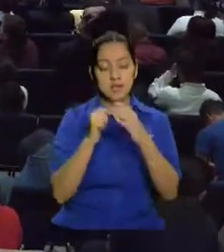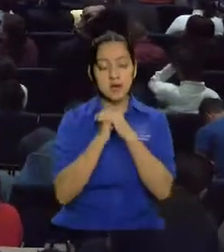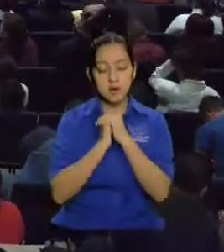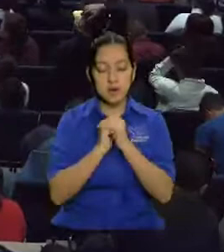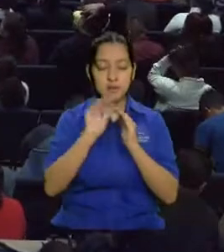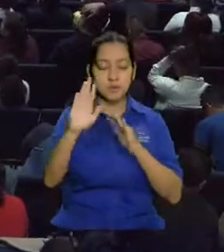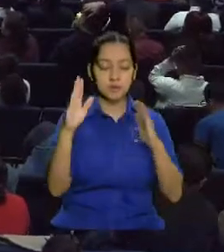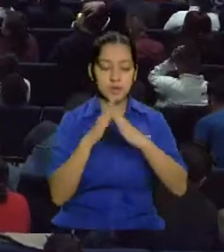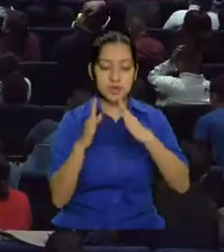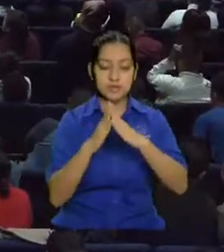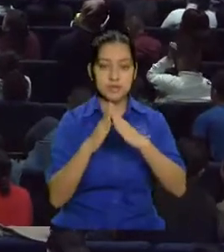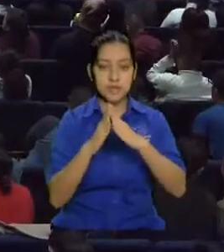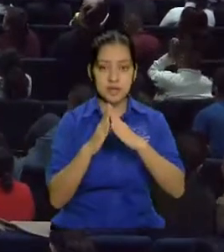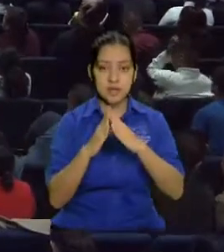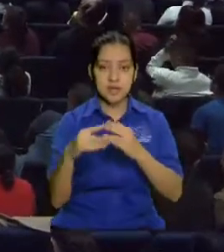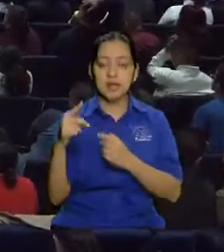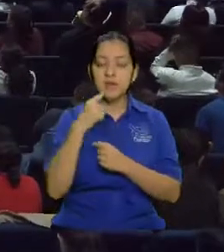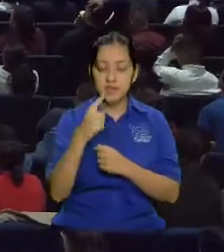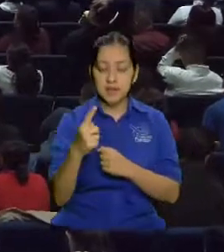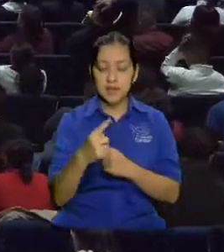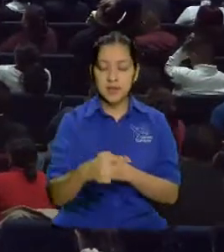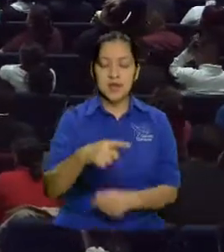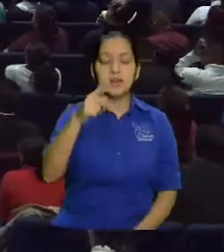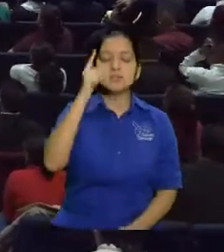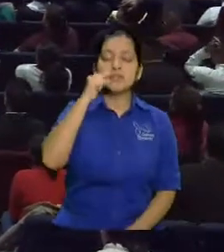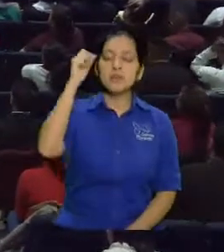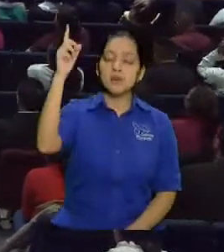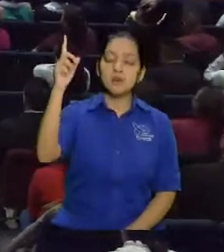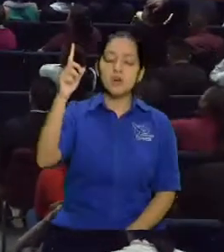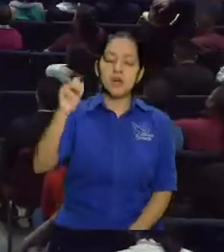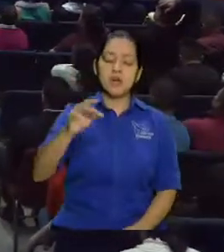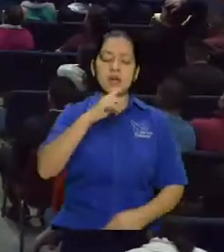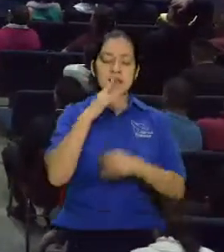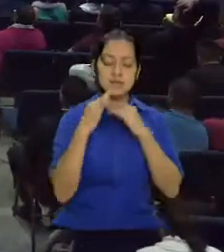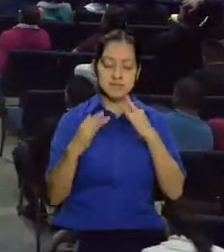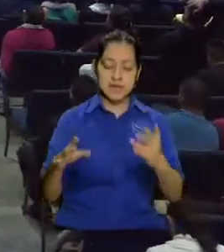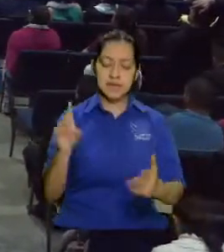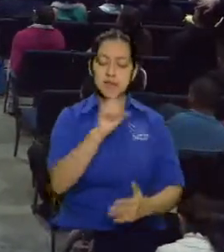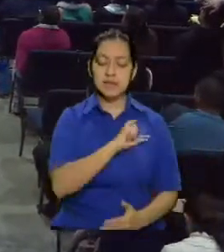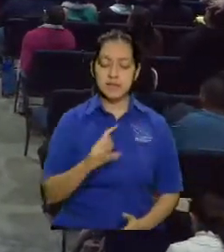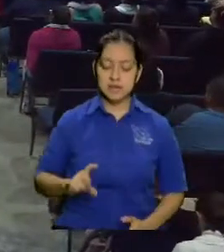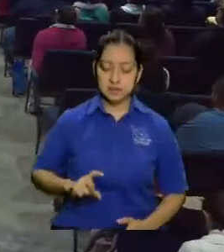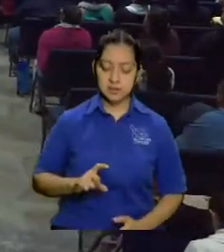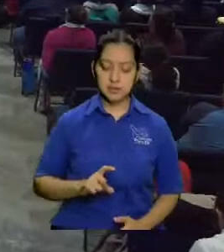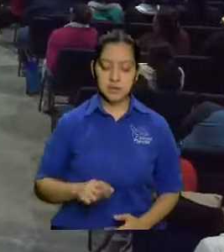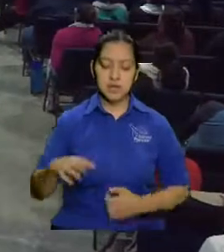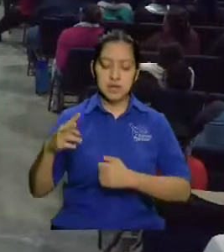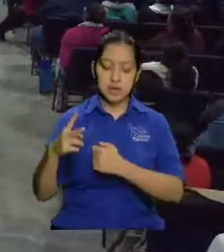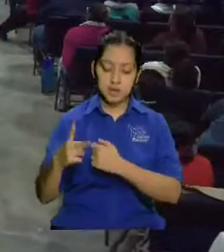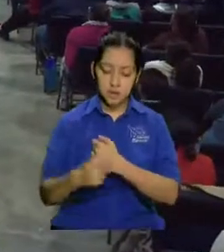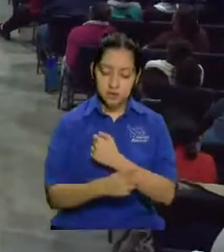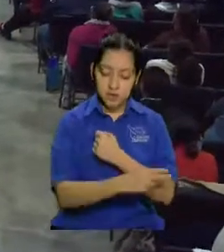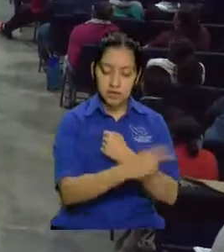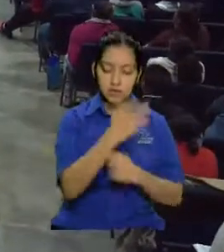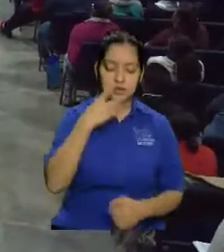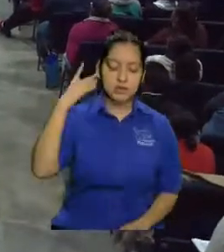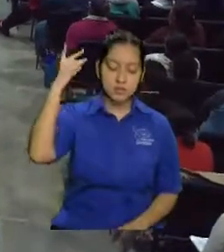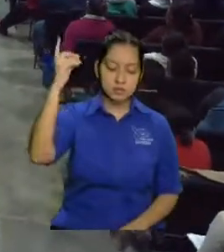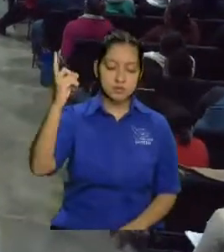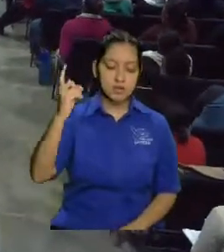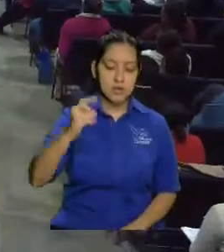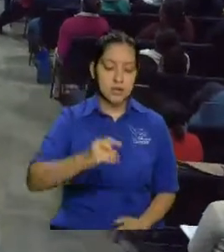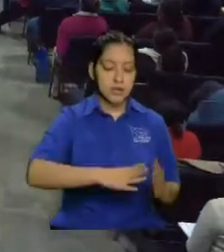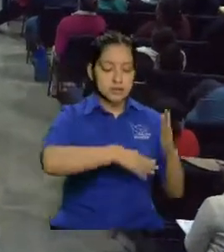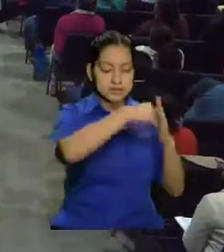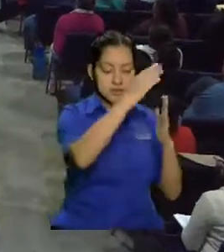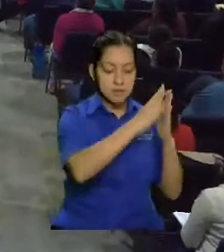es decir señor la sangre de Cristo que es el cordero de Dios sea puesta en los postes